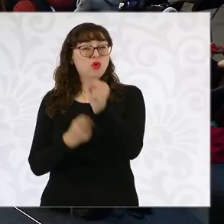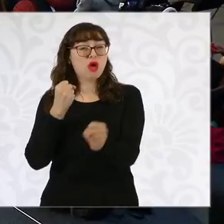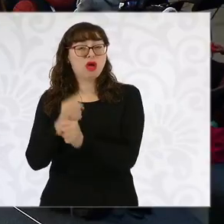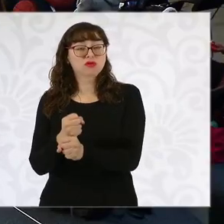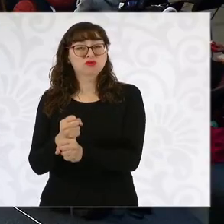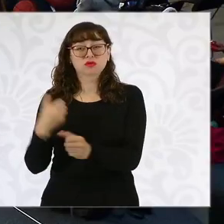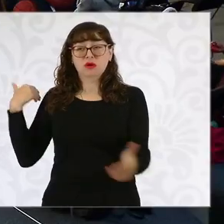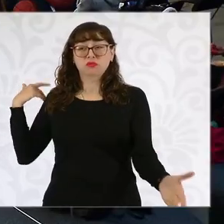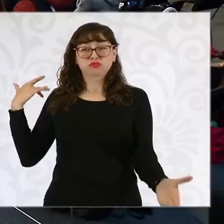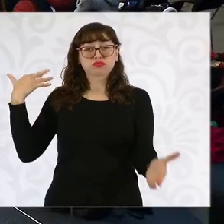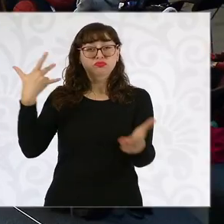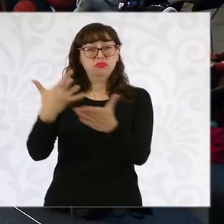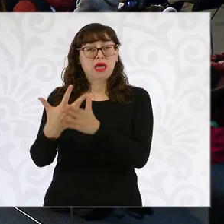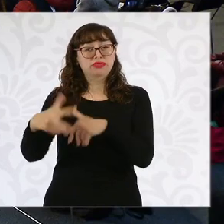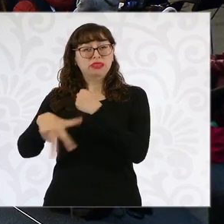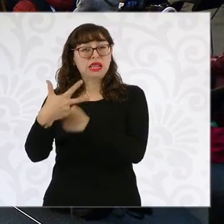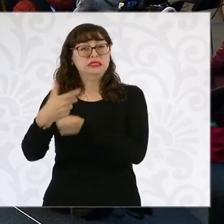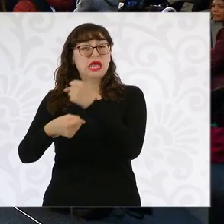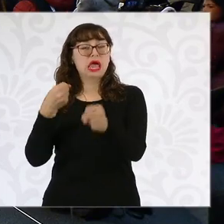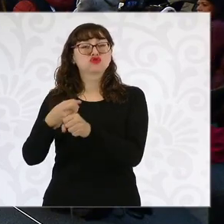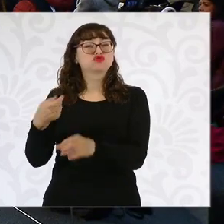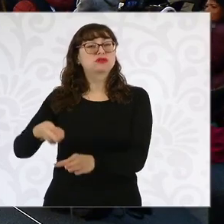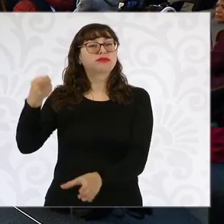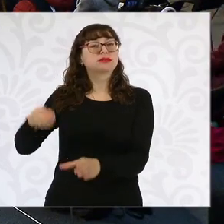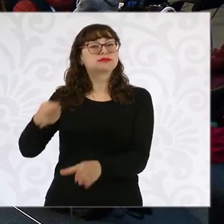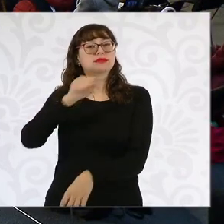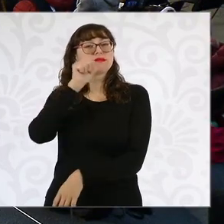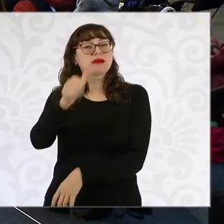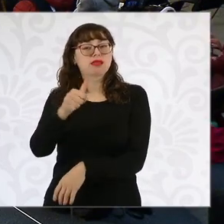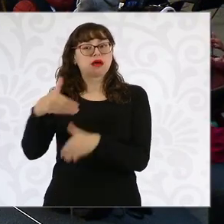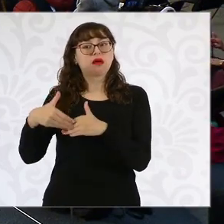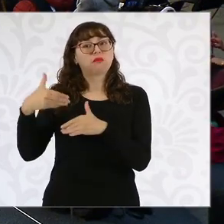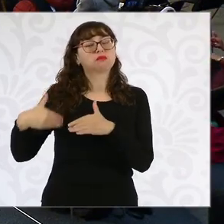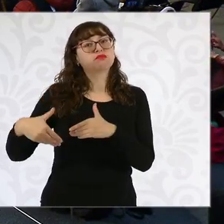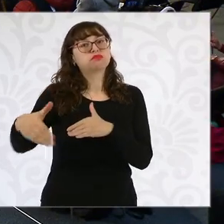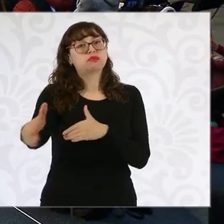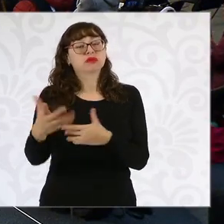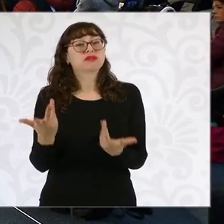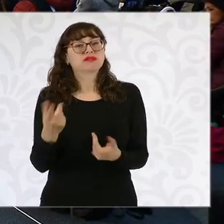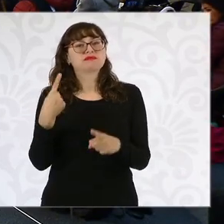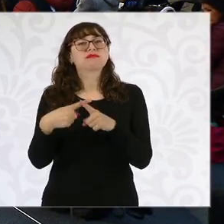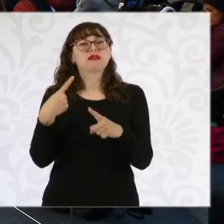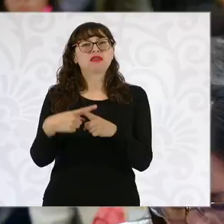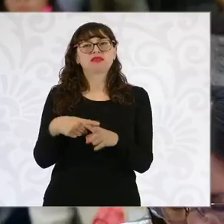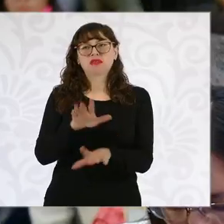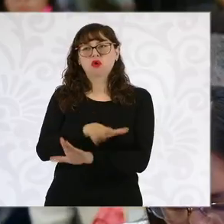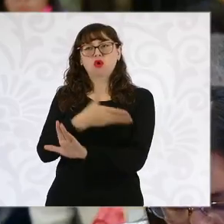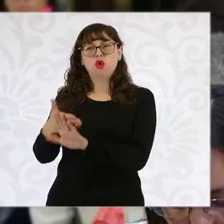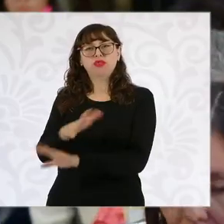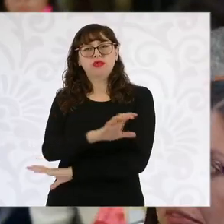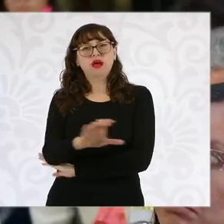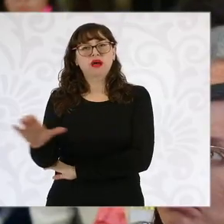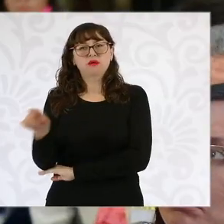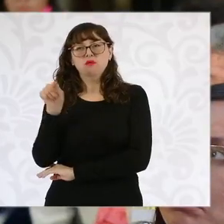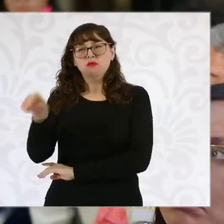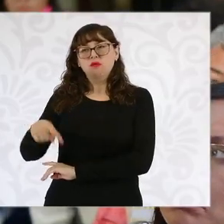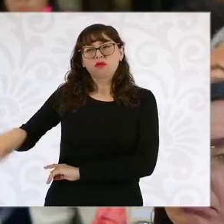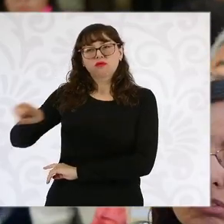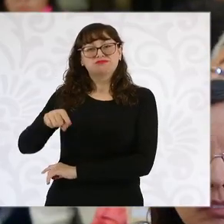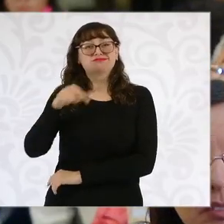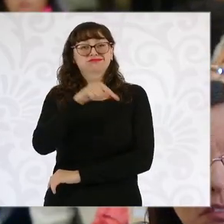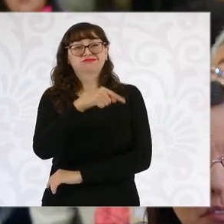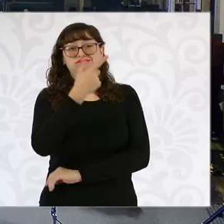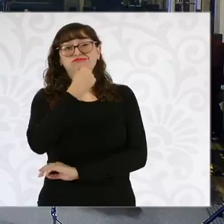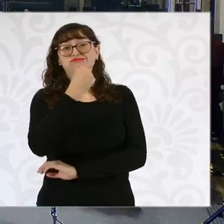atender este tipo de saldos que todavía estamos viviendo en este país y que corresponden al periodo de Genaro